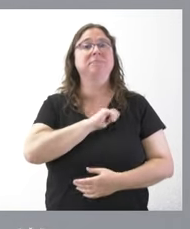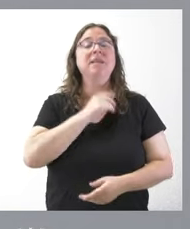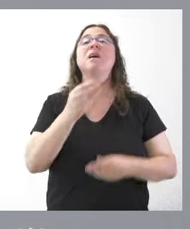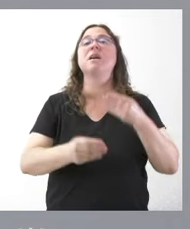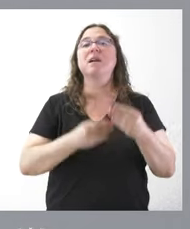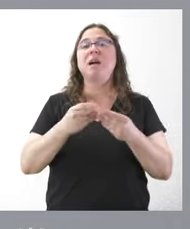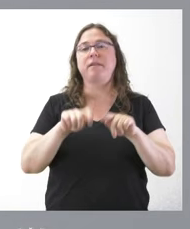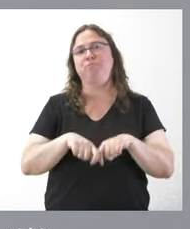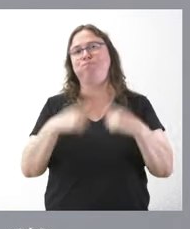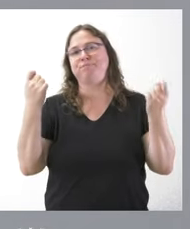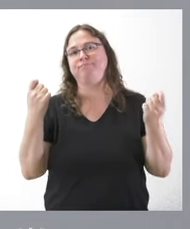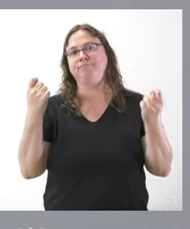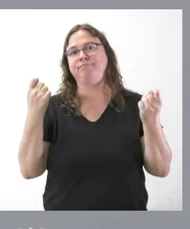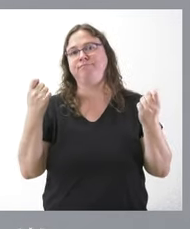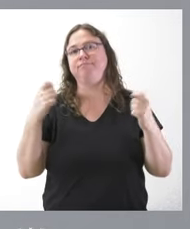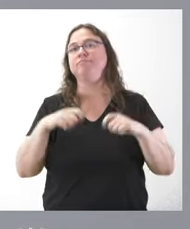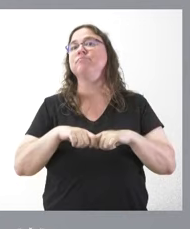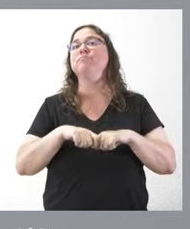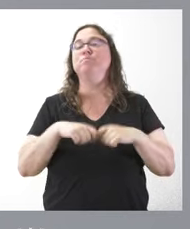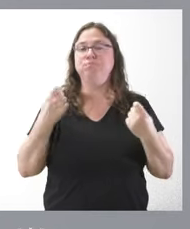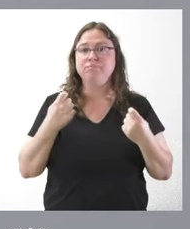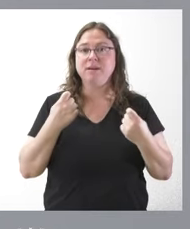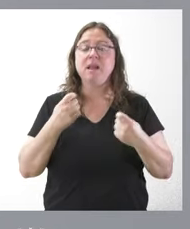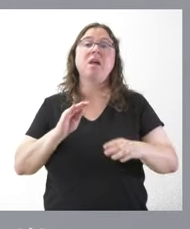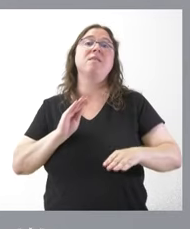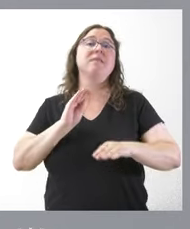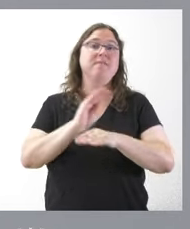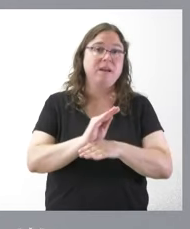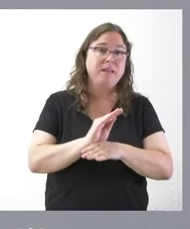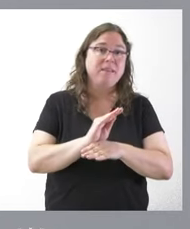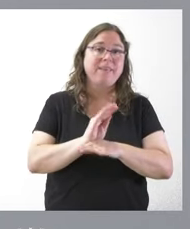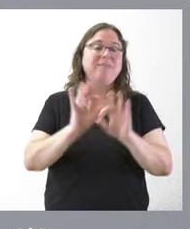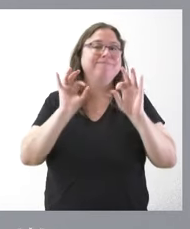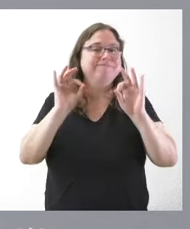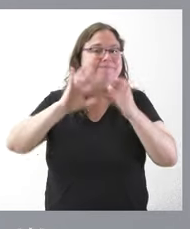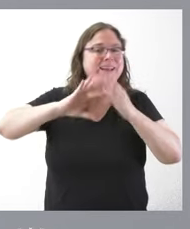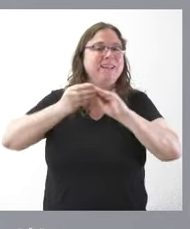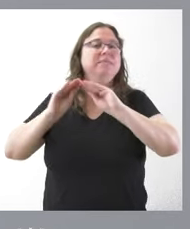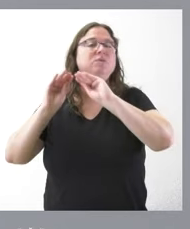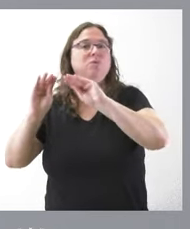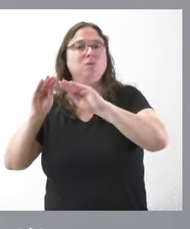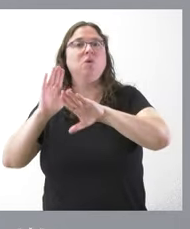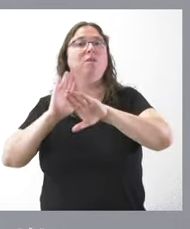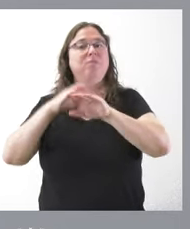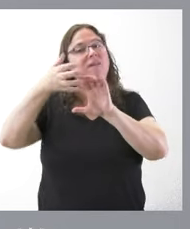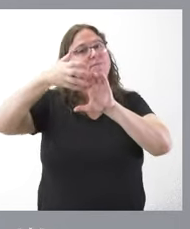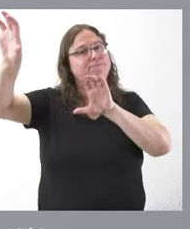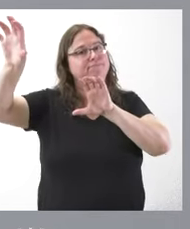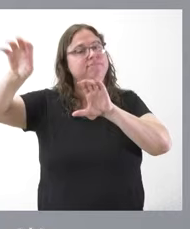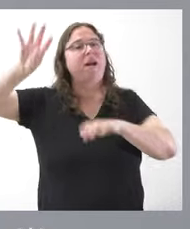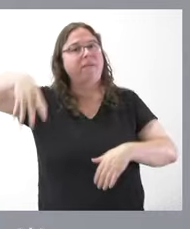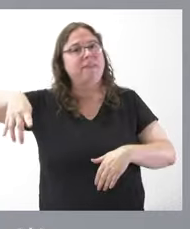romper la igualdad entre españoles creando una financiación a la carta para los separatistas de Cataluña